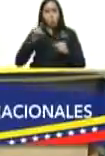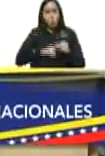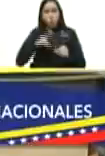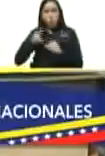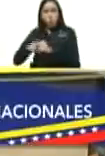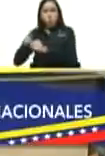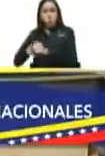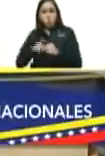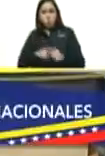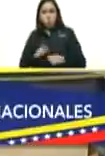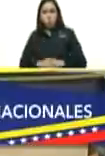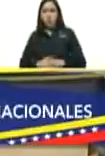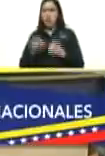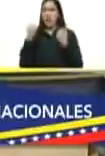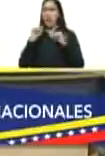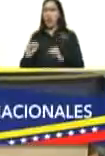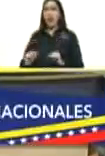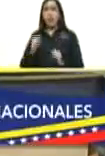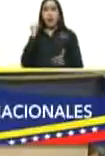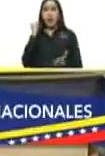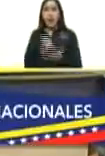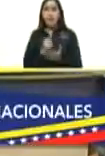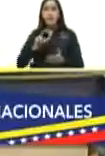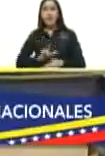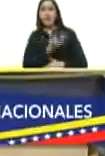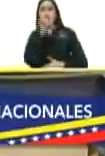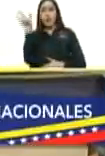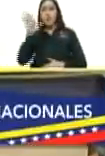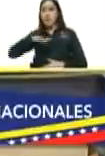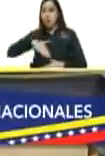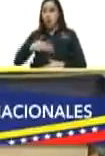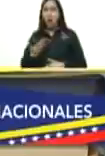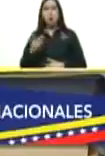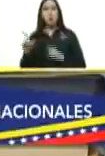y les negaban las visas para ir a competir